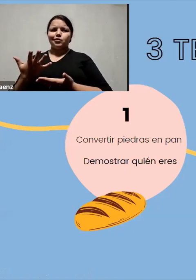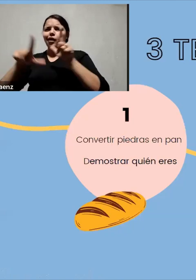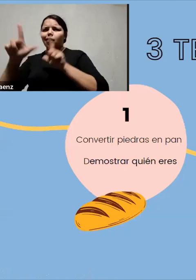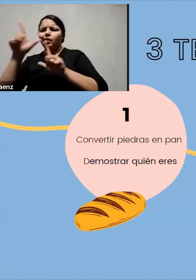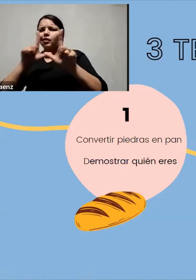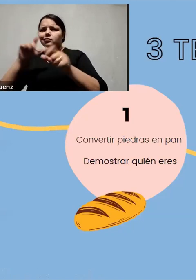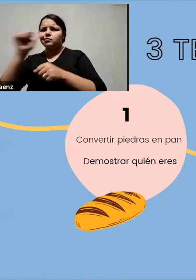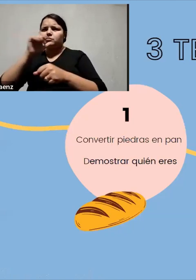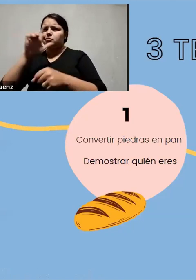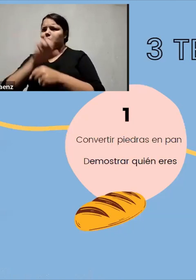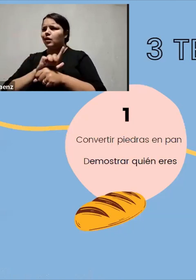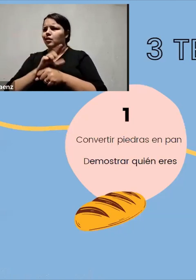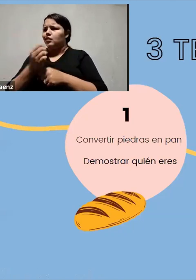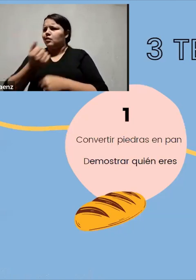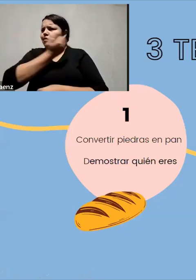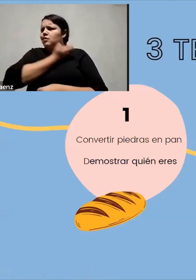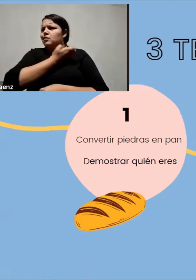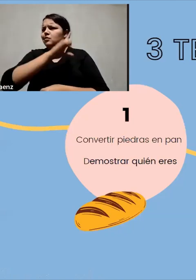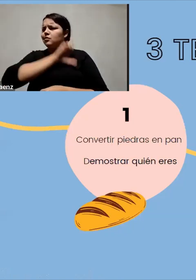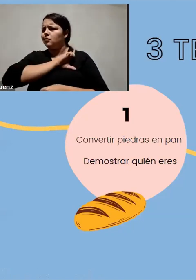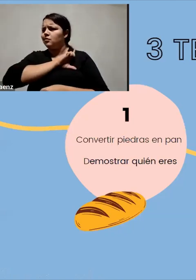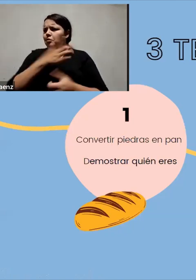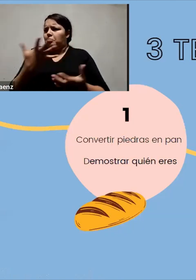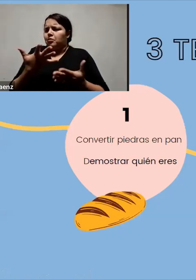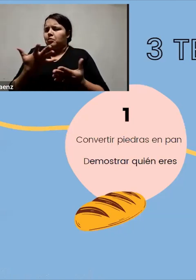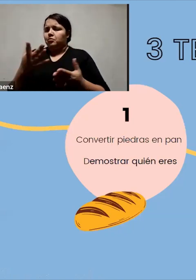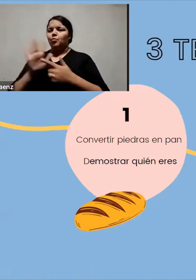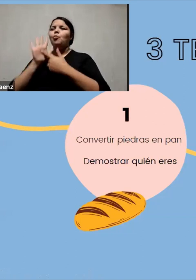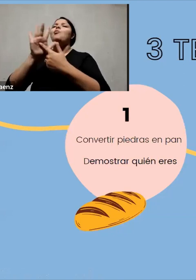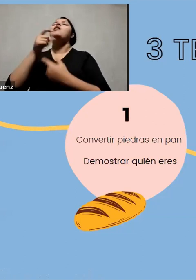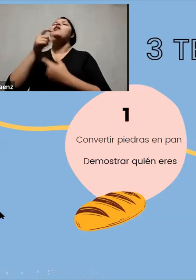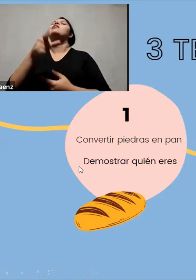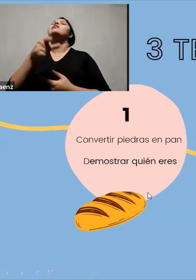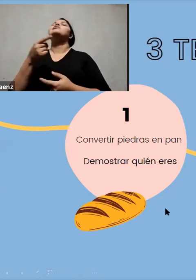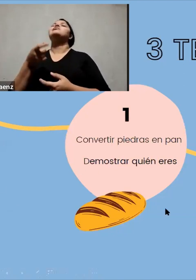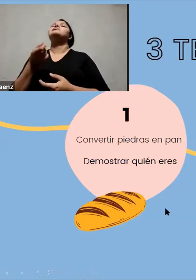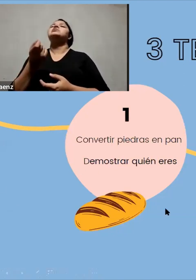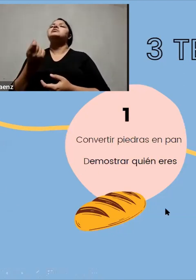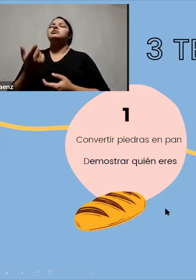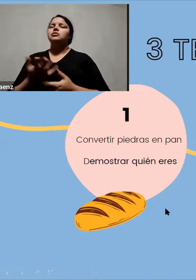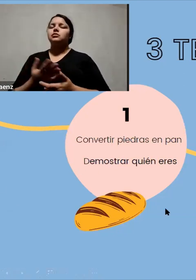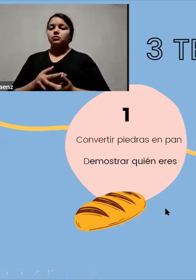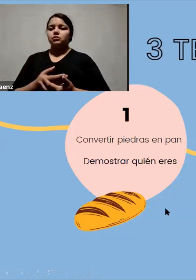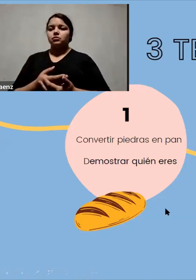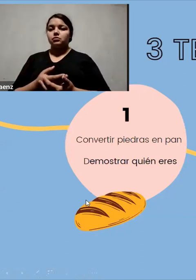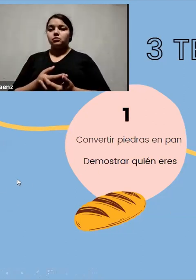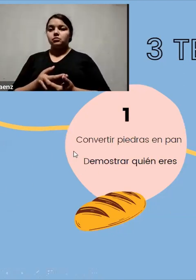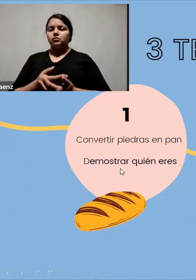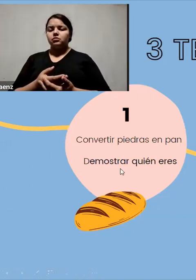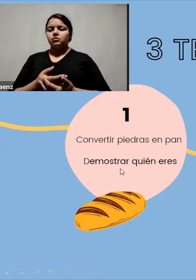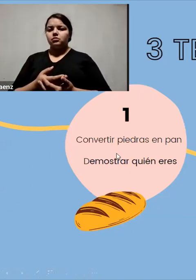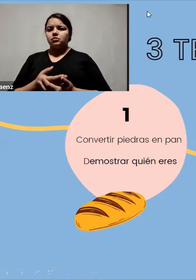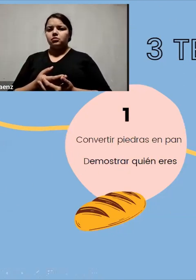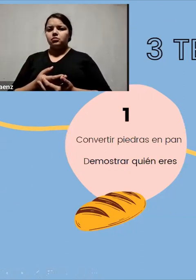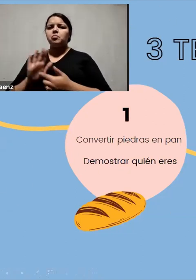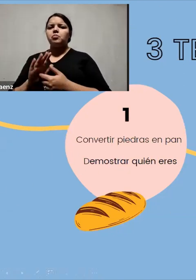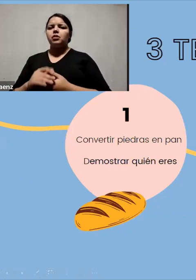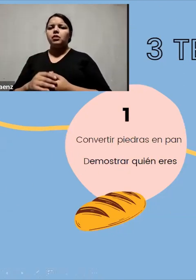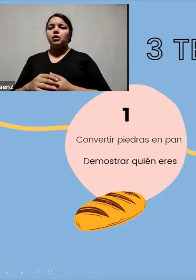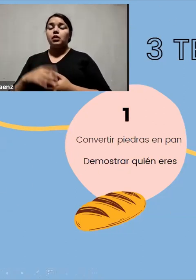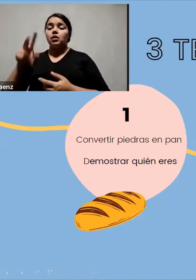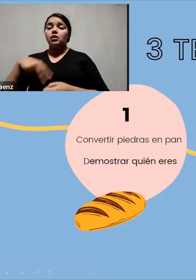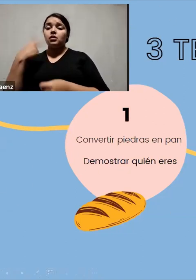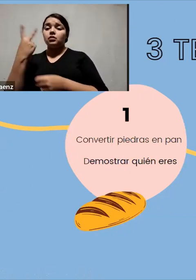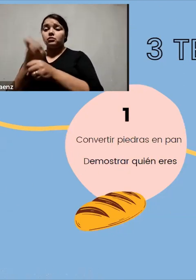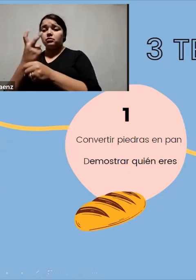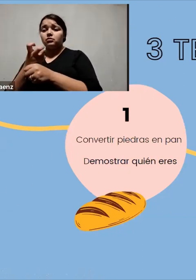tan metafórico? Demuéstrame quién eres. ¿Sí? Desde ahí lo vamos a entender. Después vamos a ver la segunda